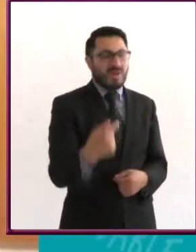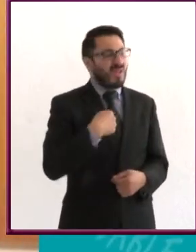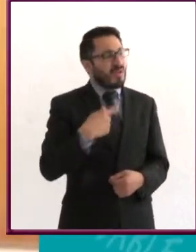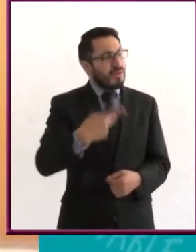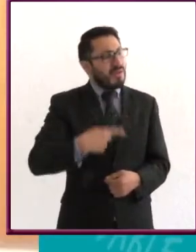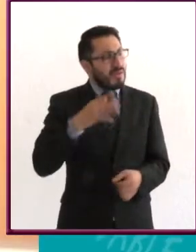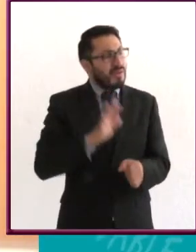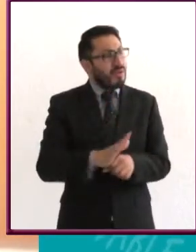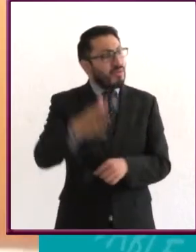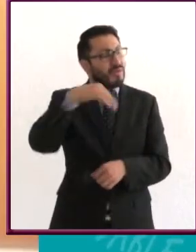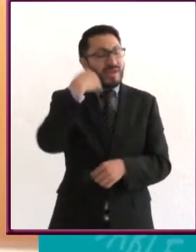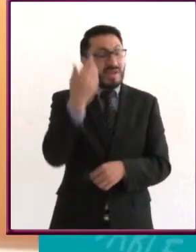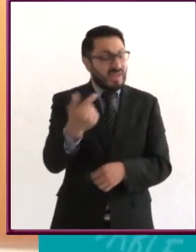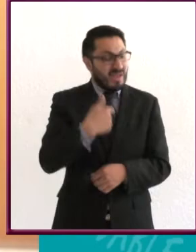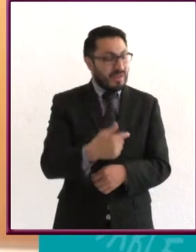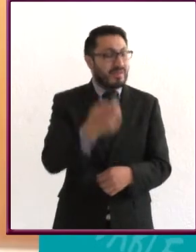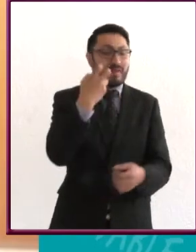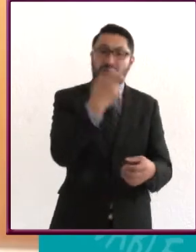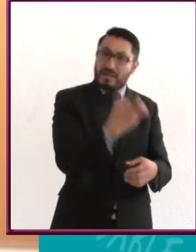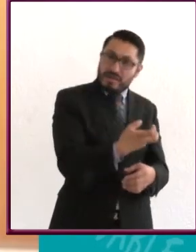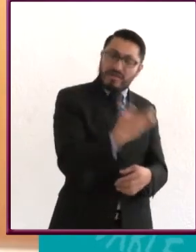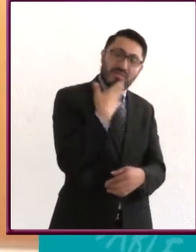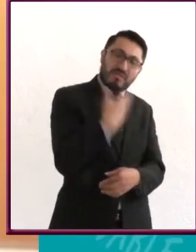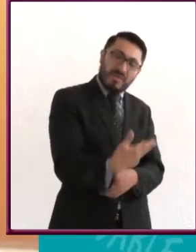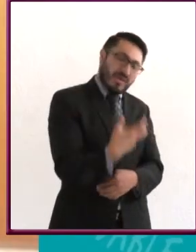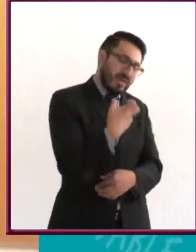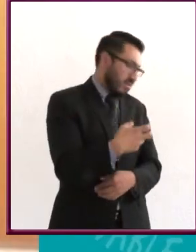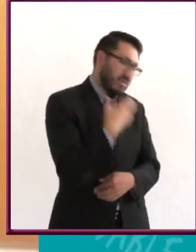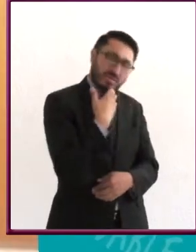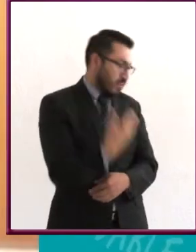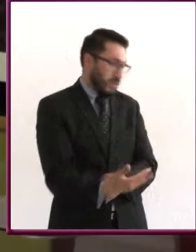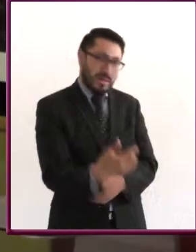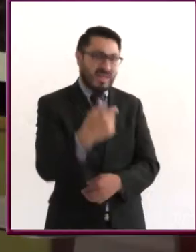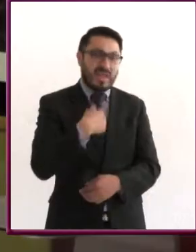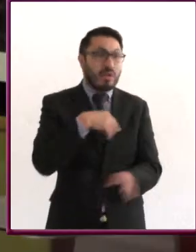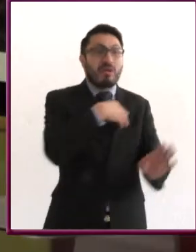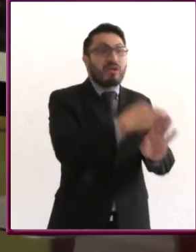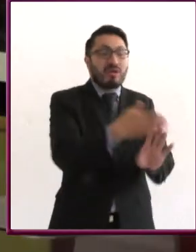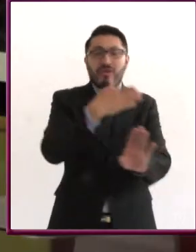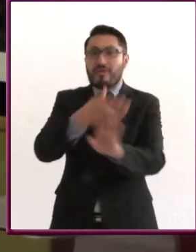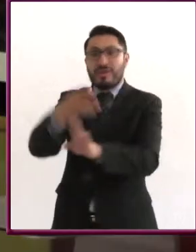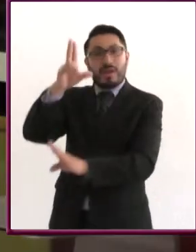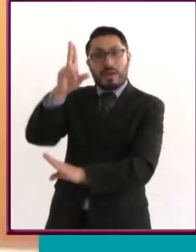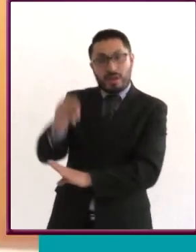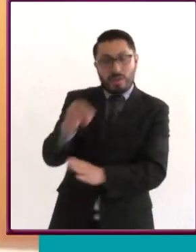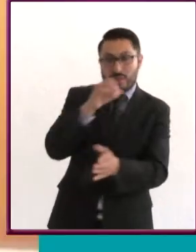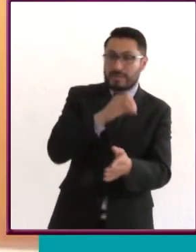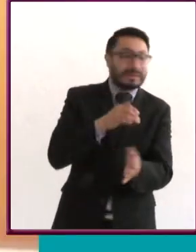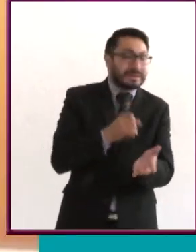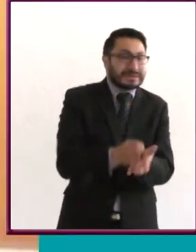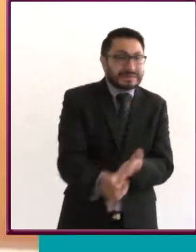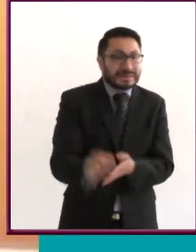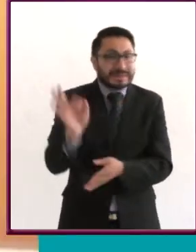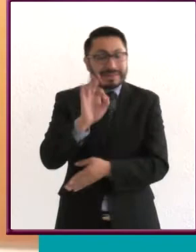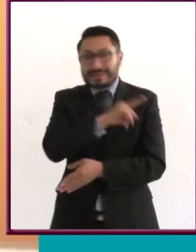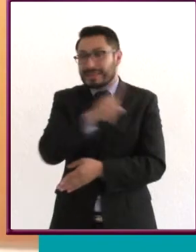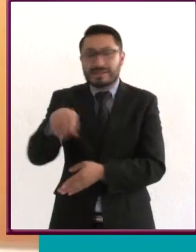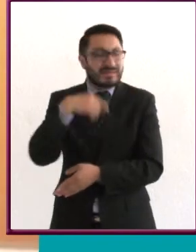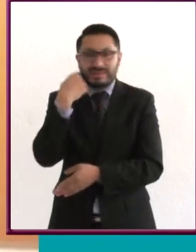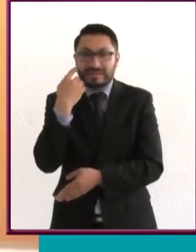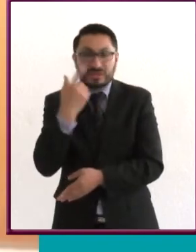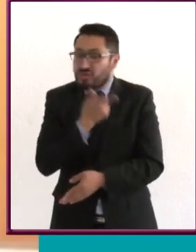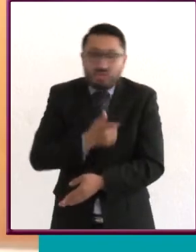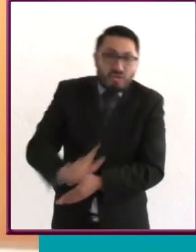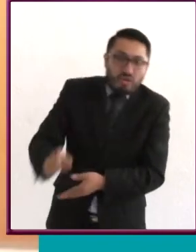hace bien, no me hace bien y no afecto a los demás con mis decisiones. Quizás no a todos les guste la decisión que tome